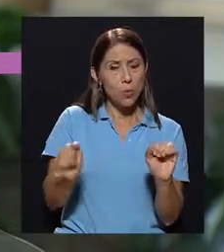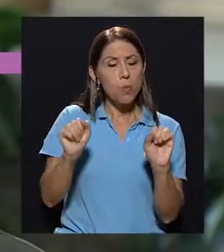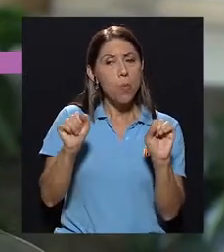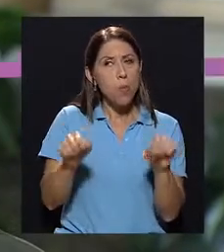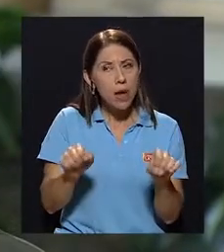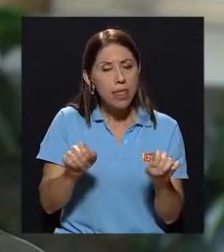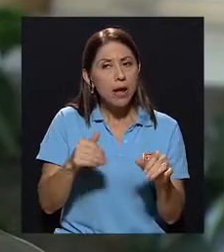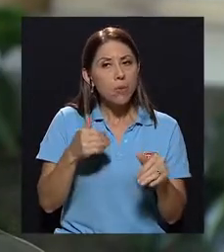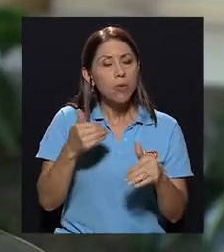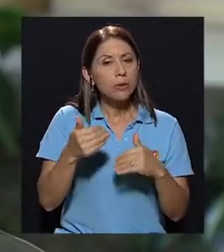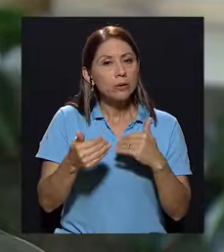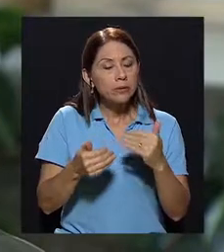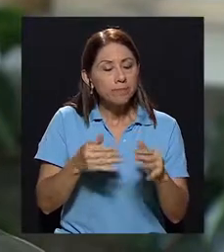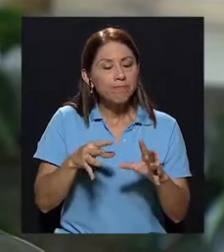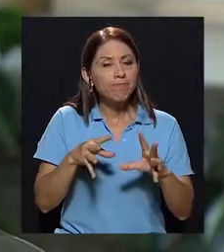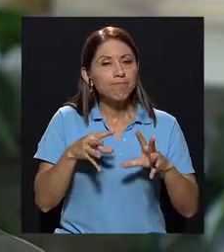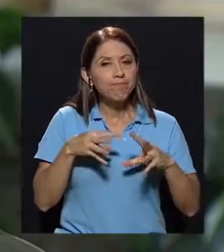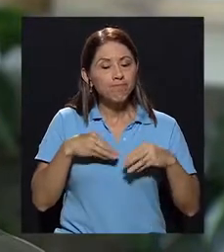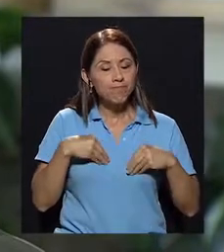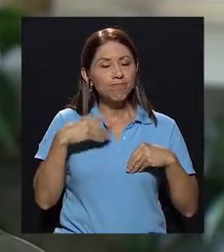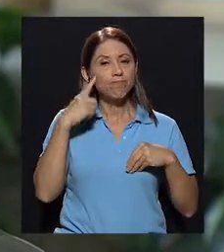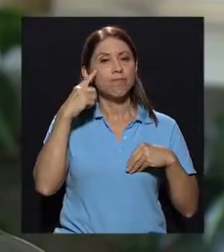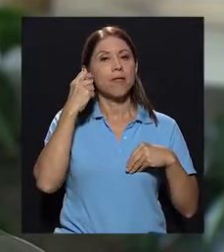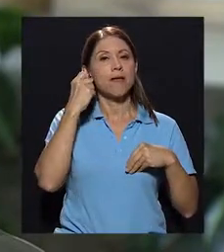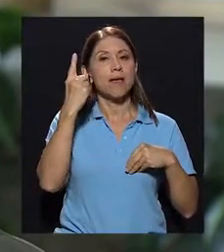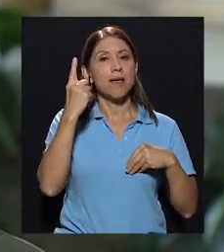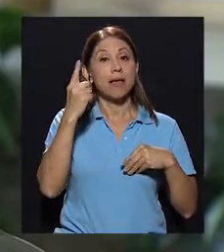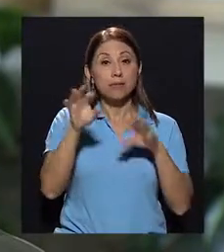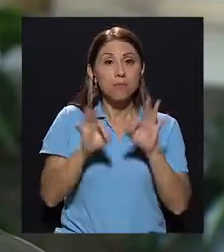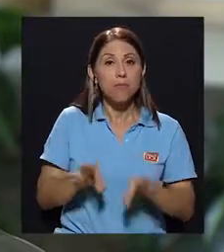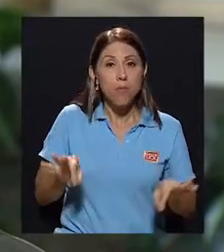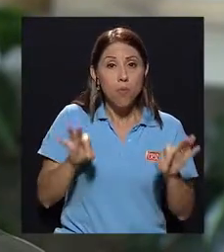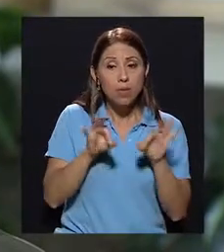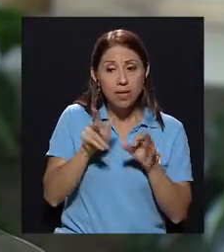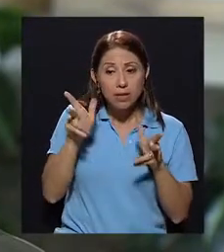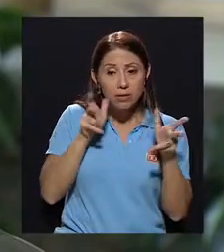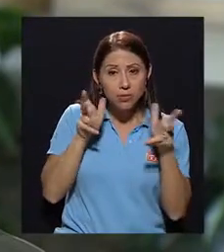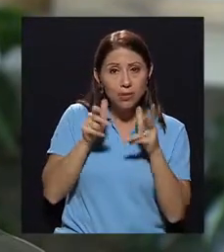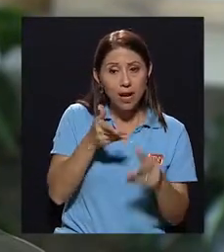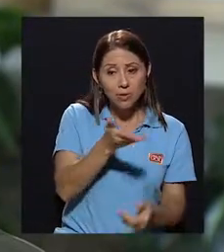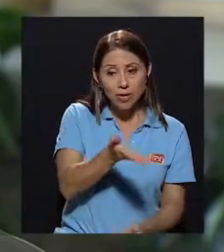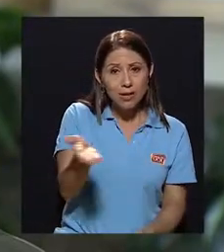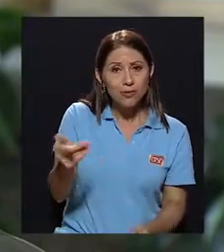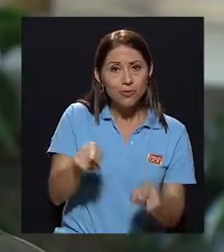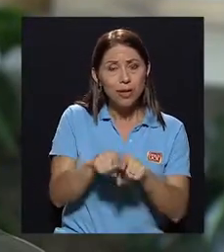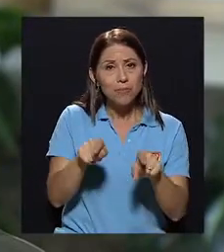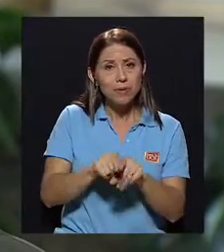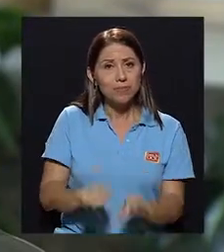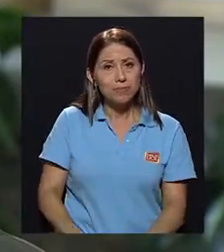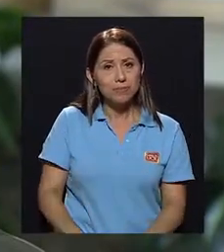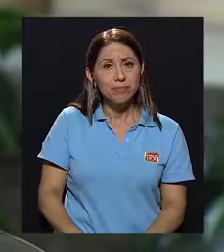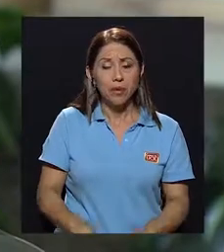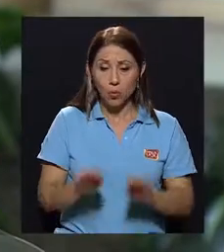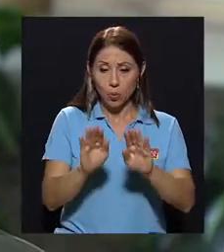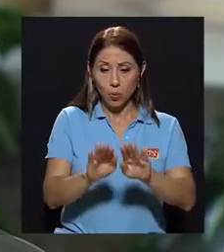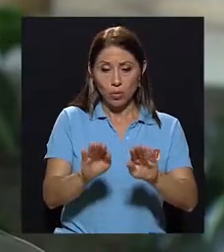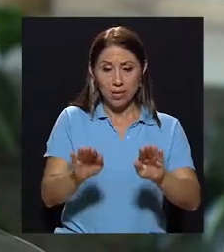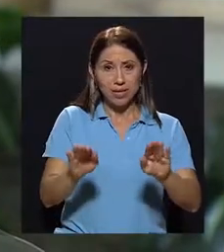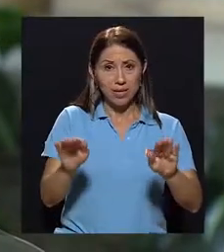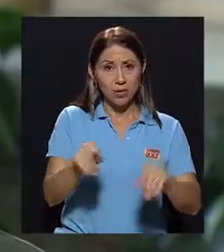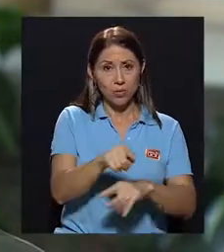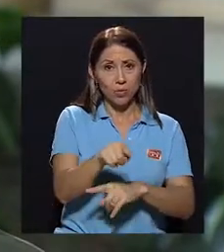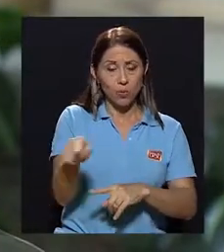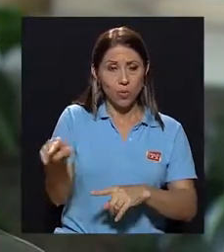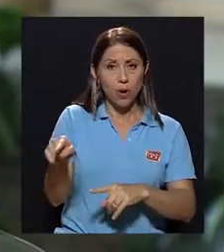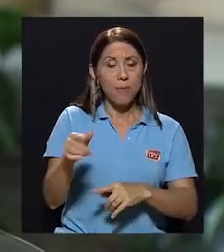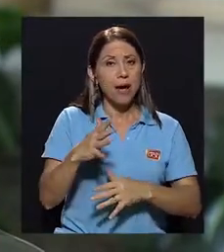procesando, es importante, pues, escucharlos a ellos también. Es decir, un niño o una niña va a procesar un